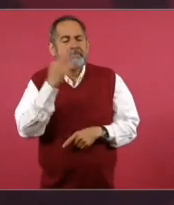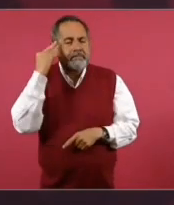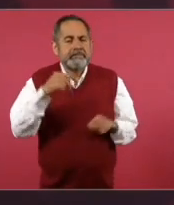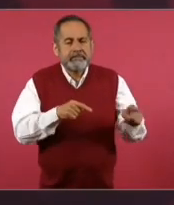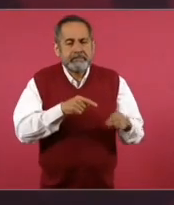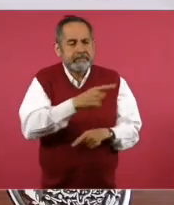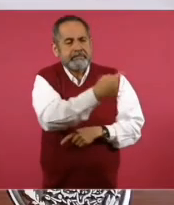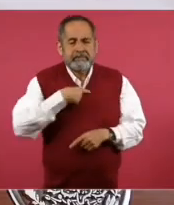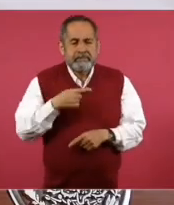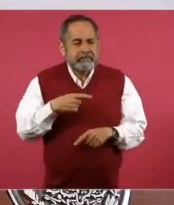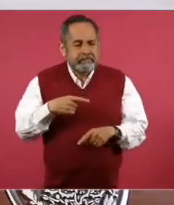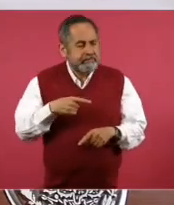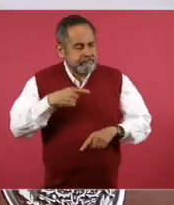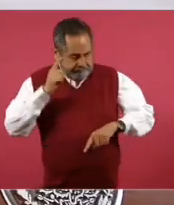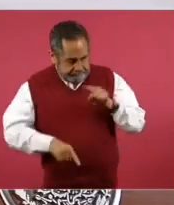me sacó a flote?